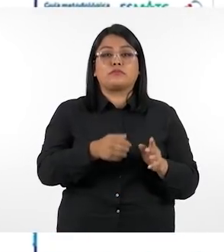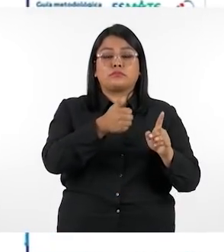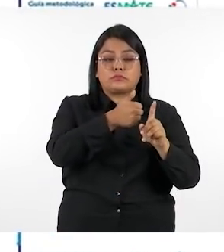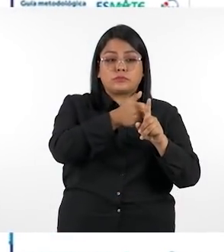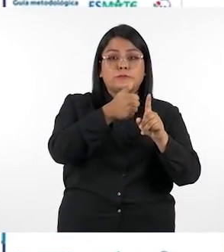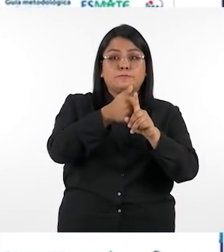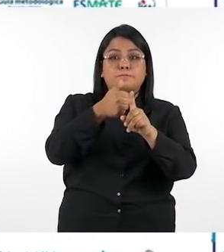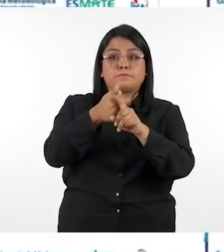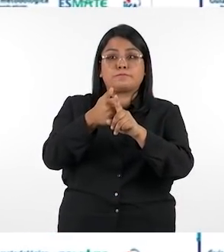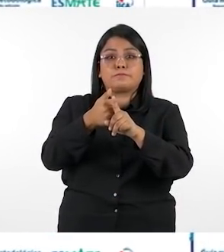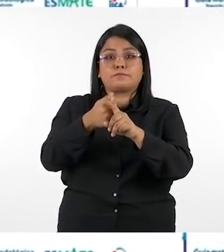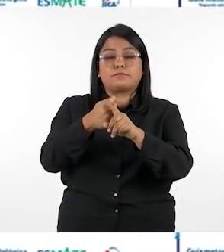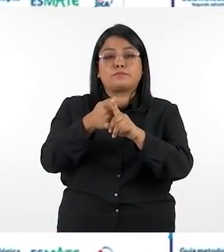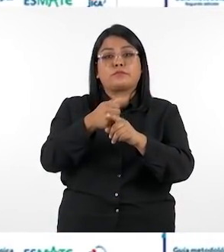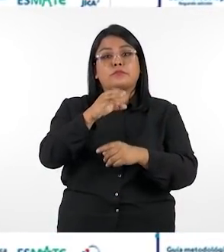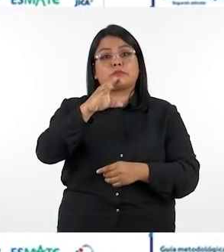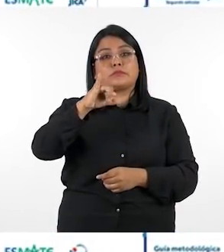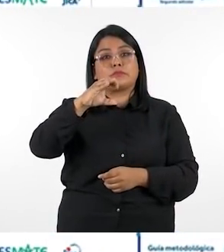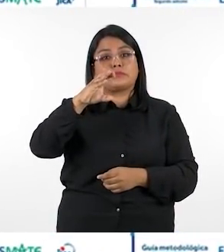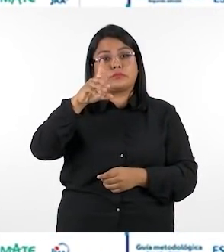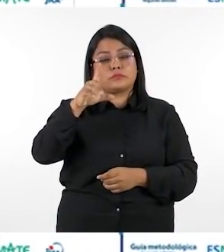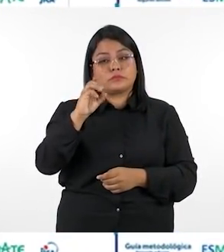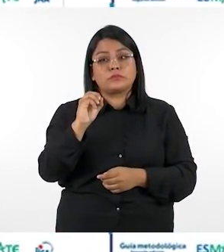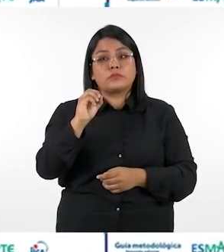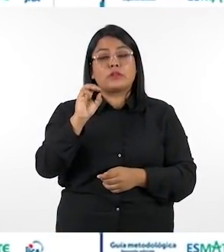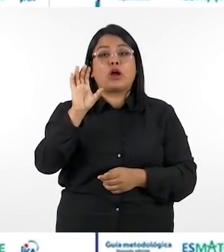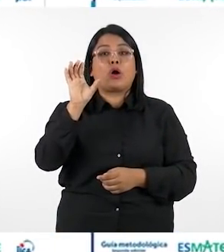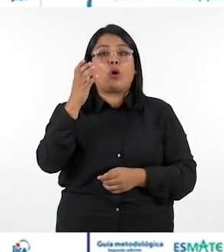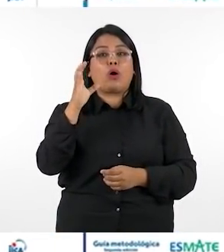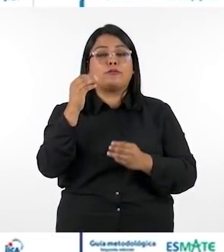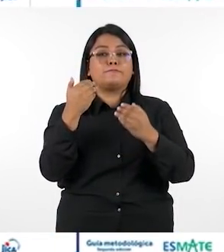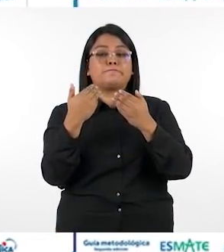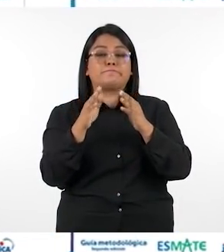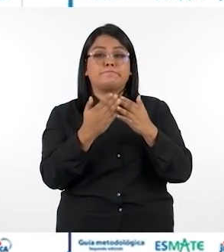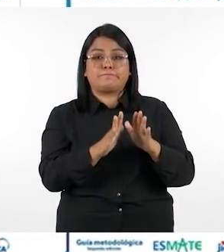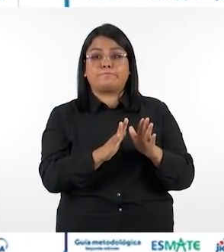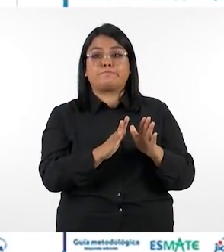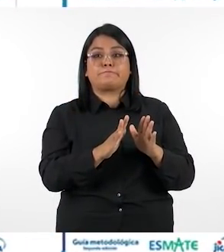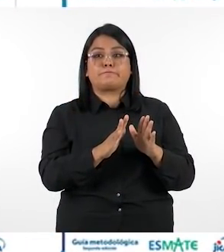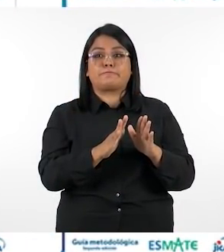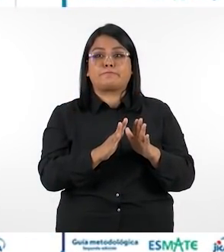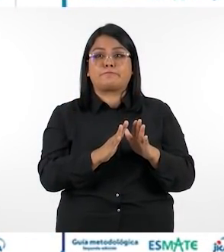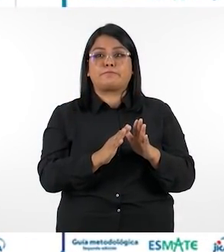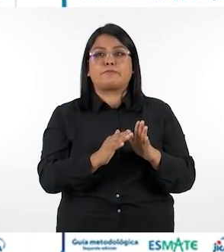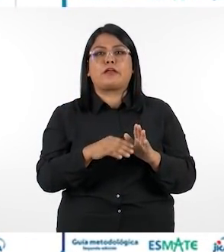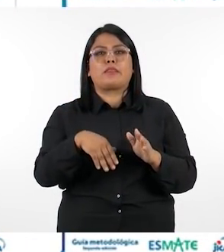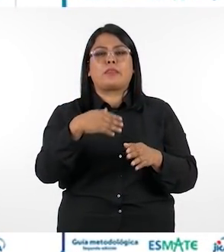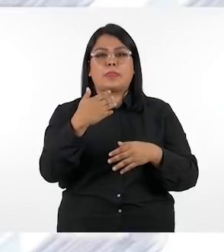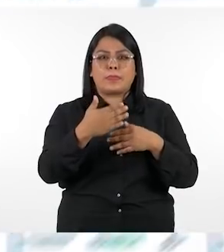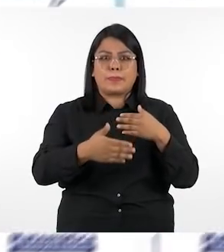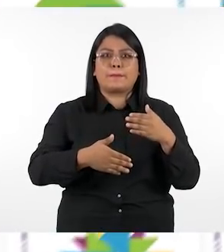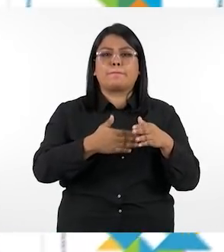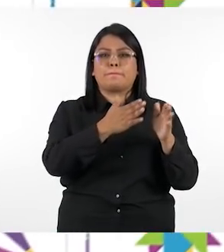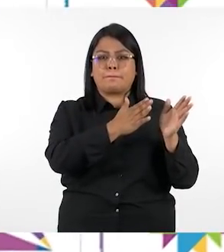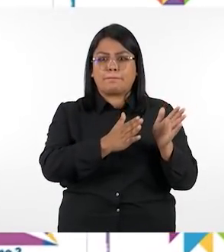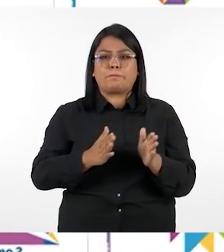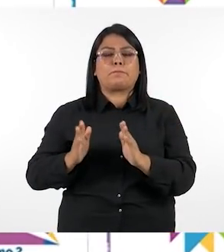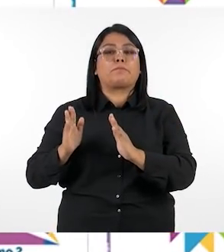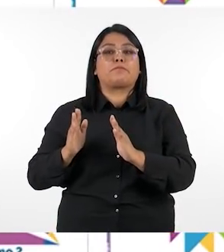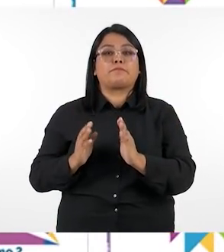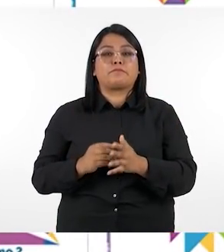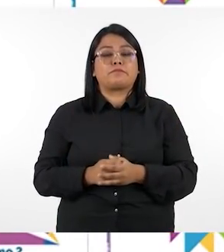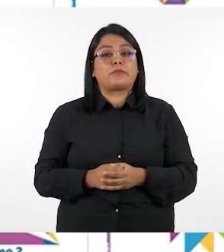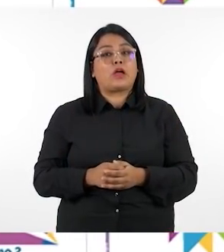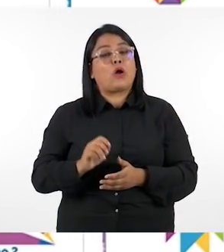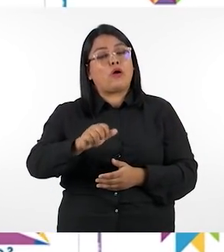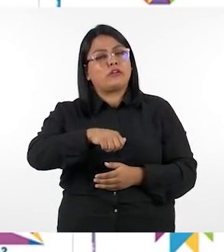cada ciclo podemos obtener un color diferente es decir un ciclo tiene un color el segundo ciclo otro color y así sucesivamente